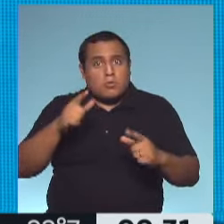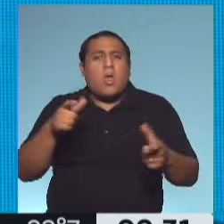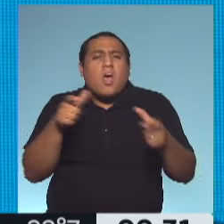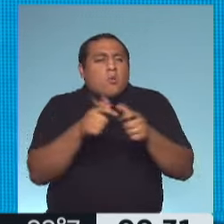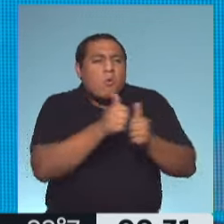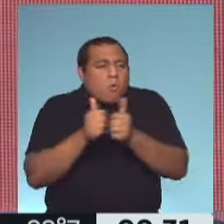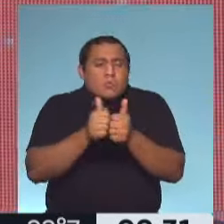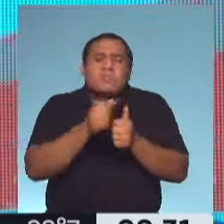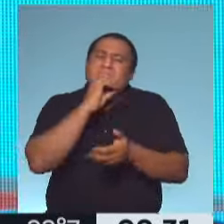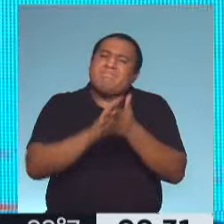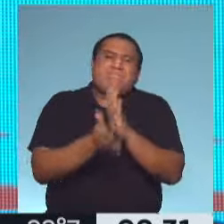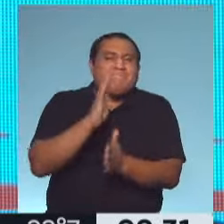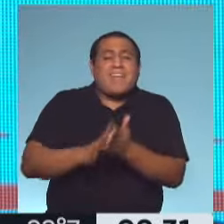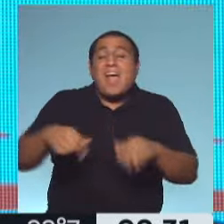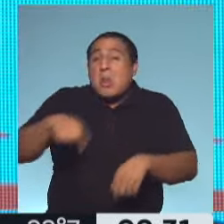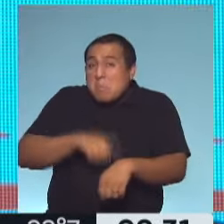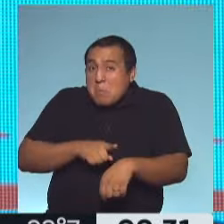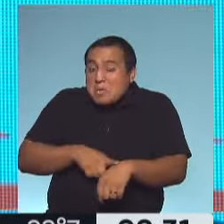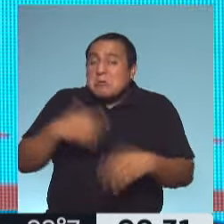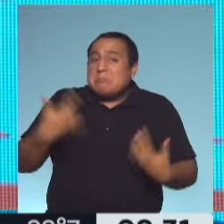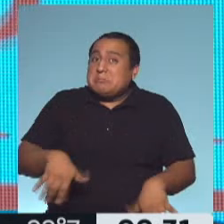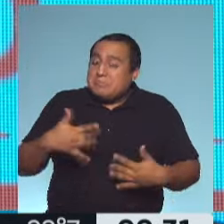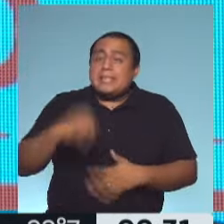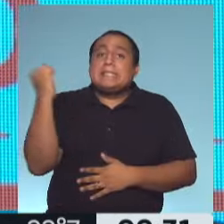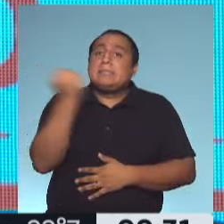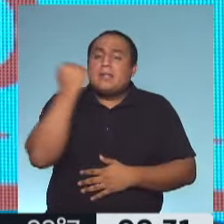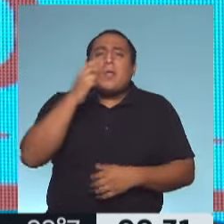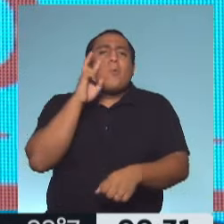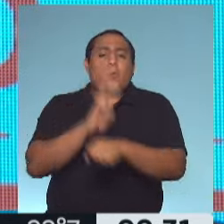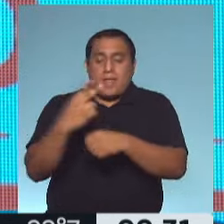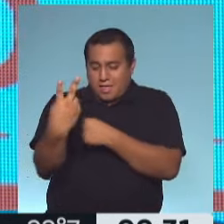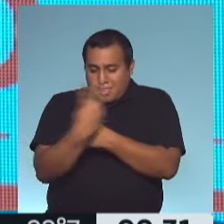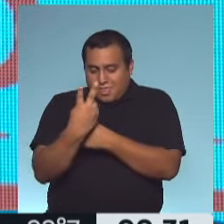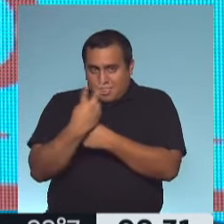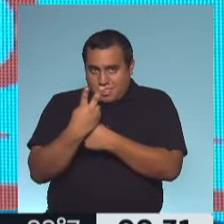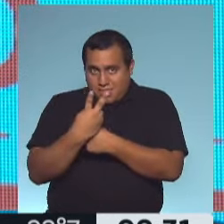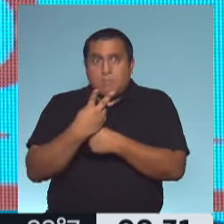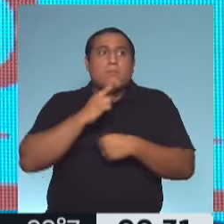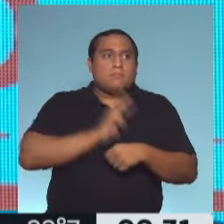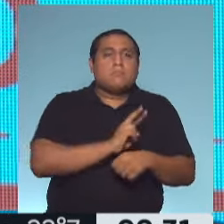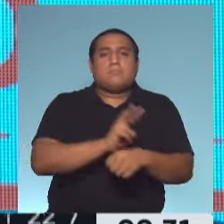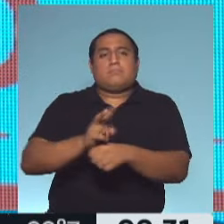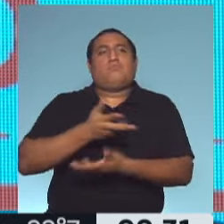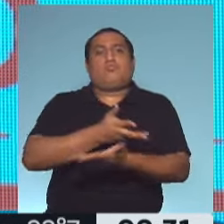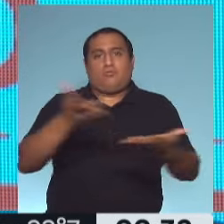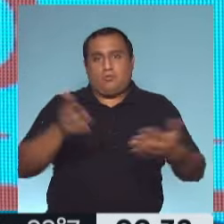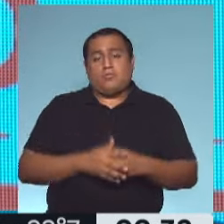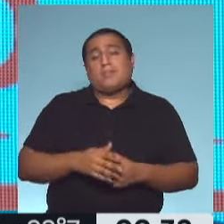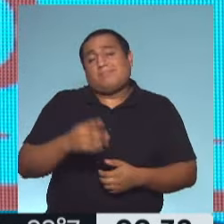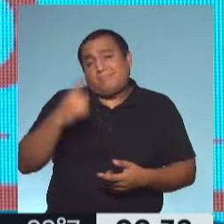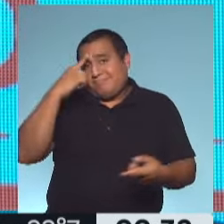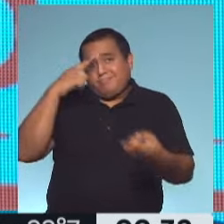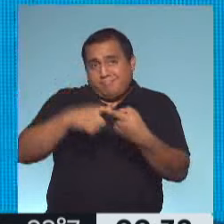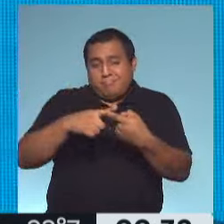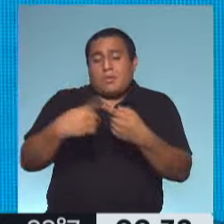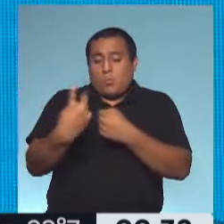sociales. Estamos en un momento donde es fundamental el cuidado personal para la transformación colectiva y de eso se trata,